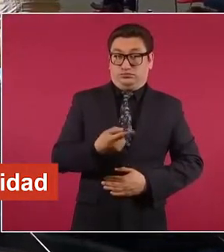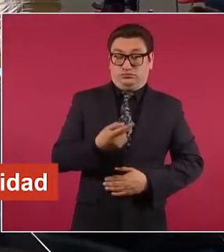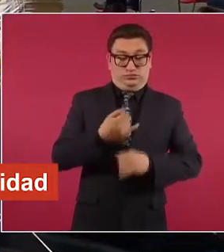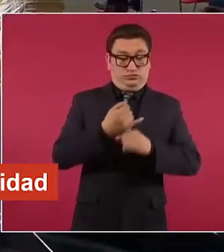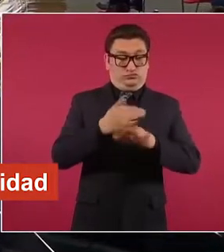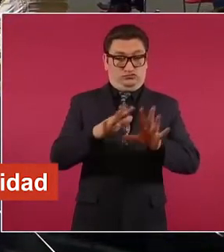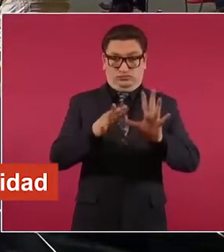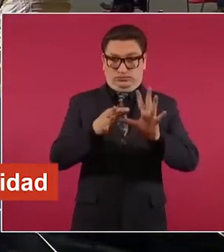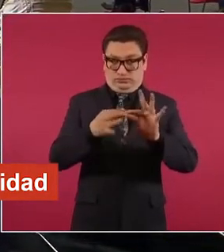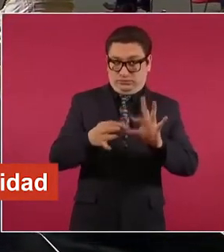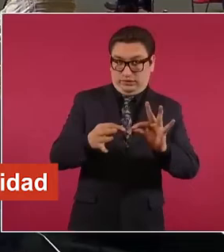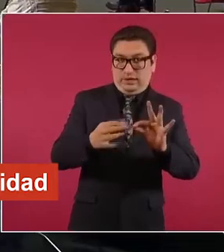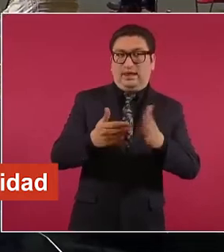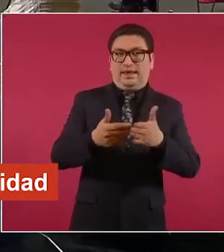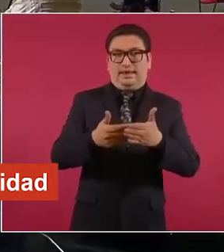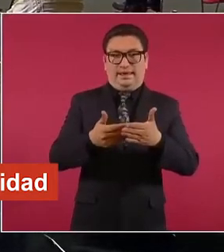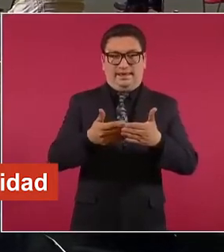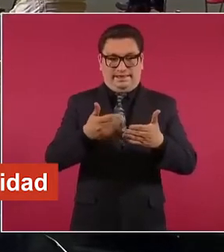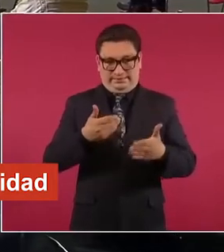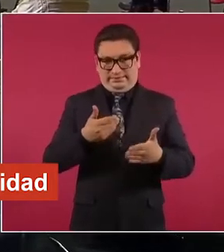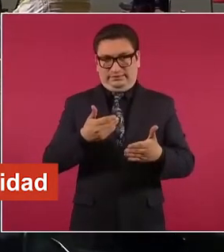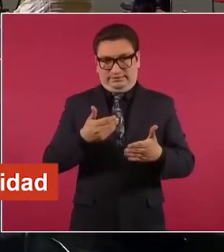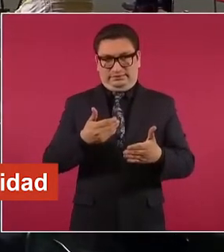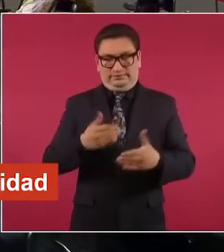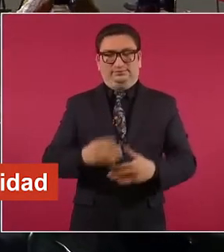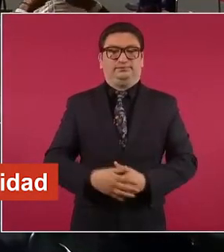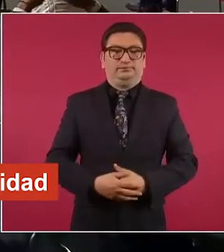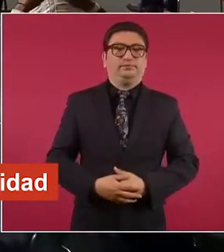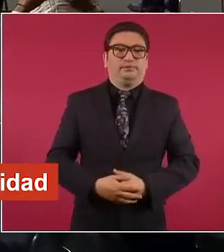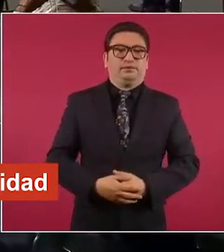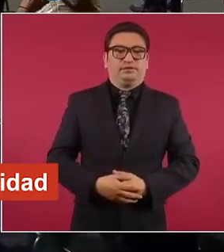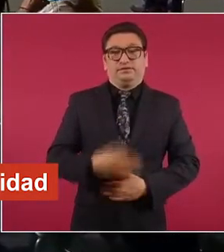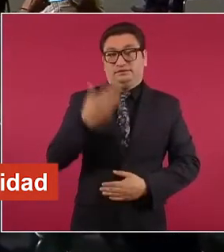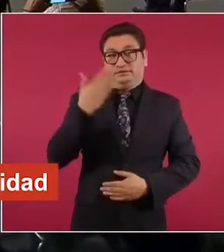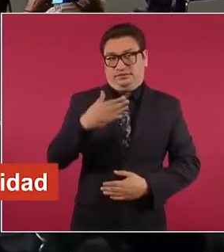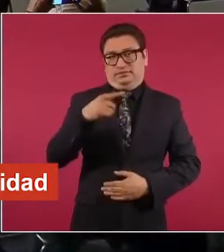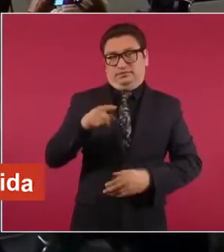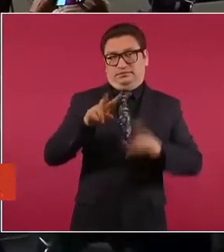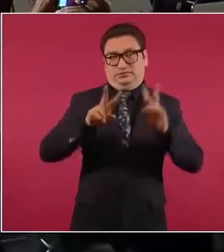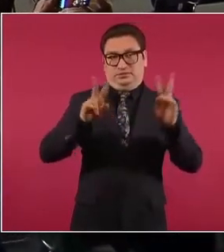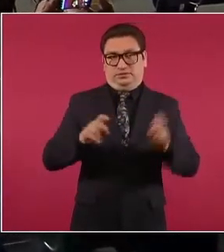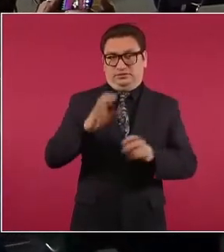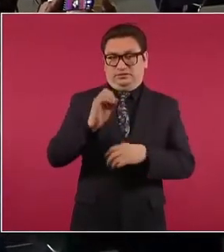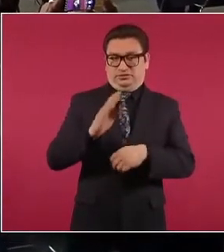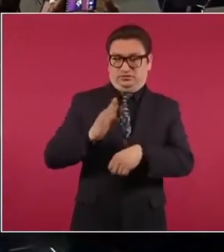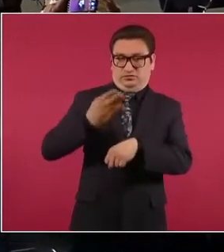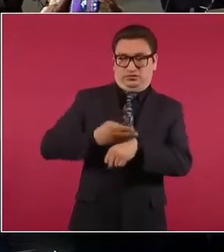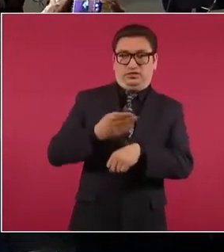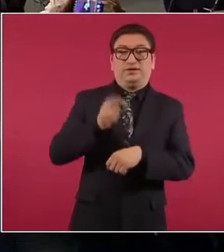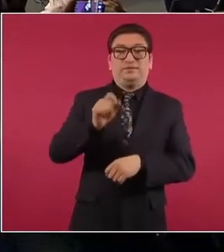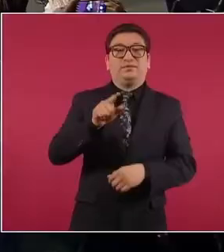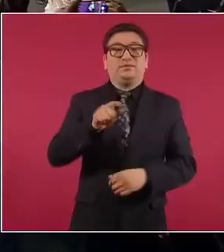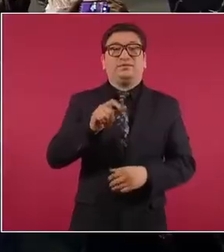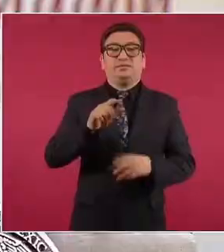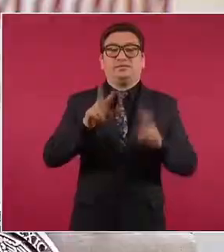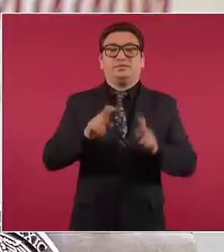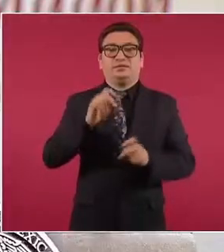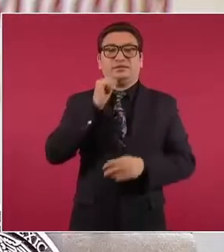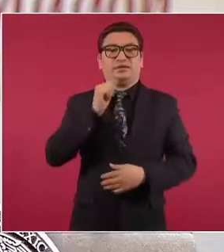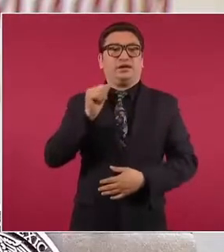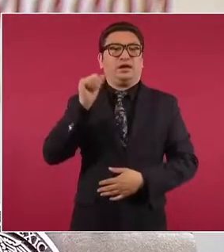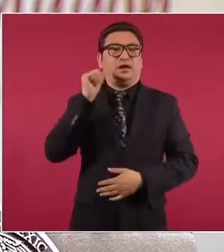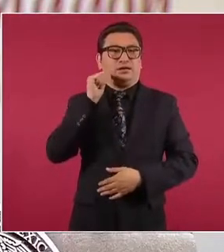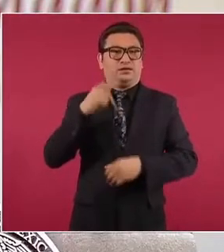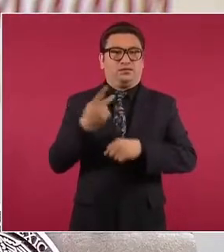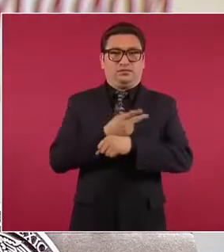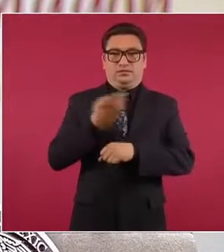informe acostumbrado de cero impunidad y ante los hechos suscitados el día de ayer en